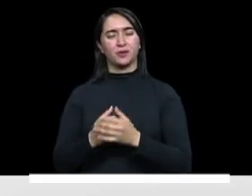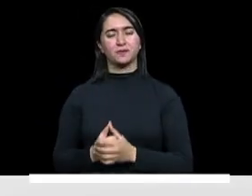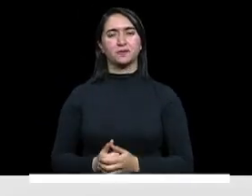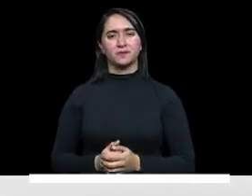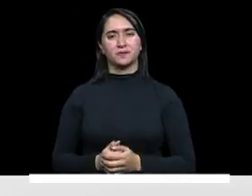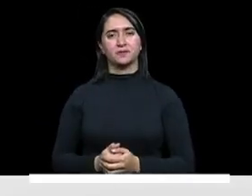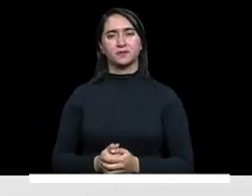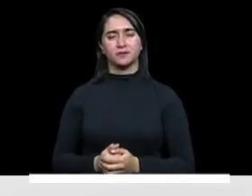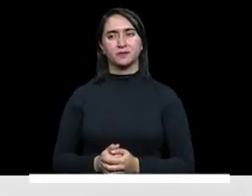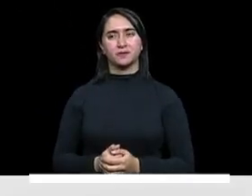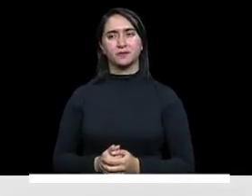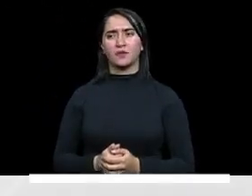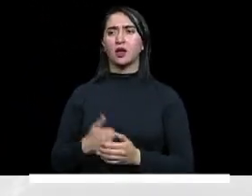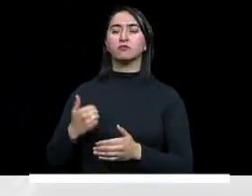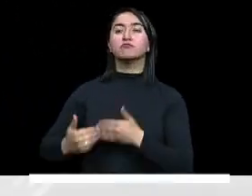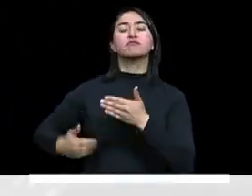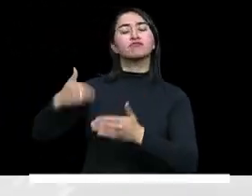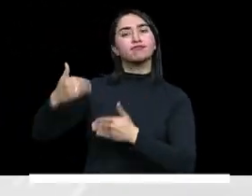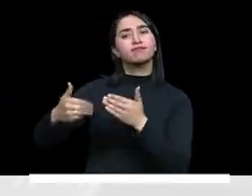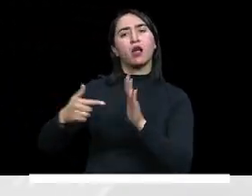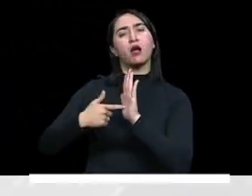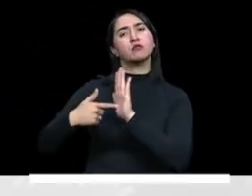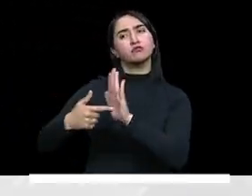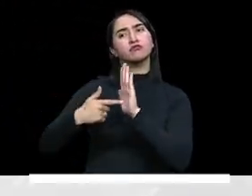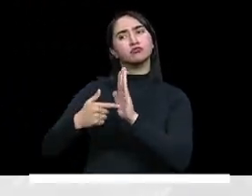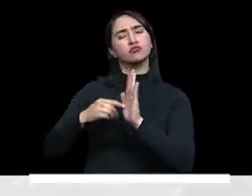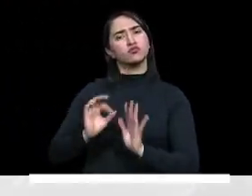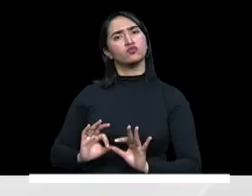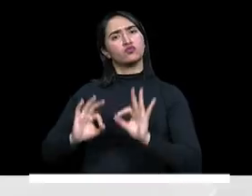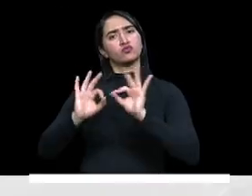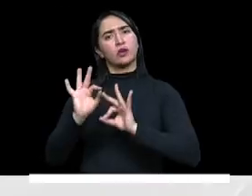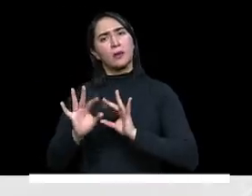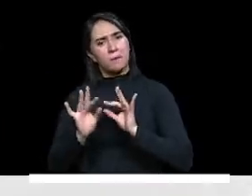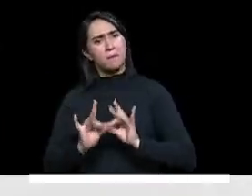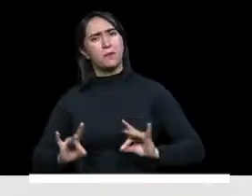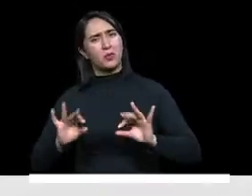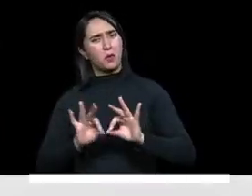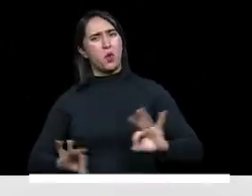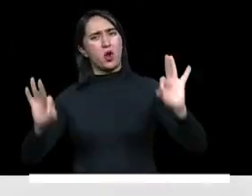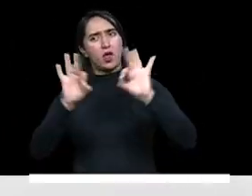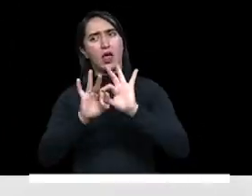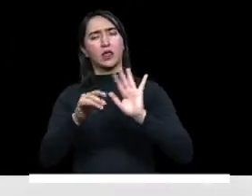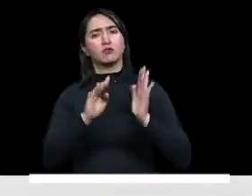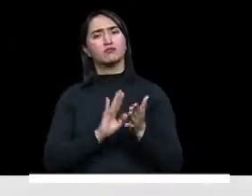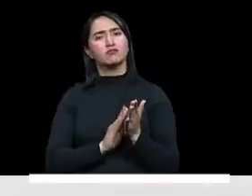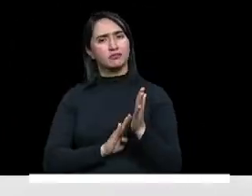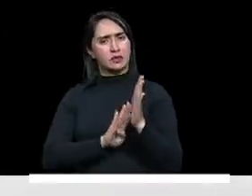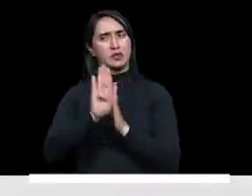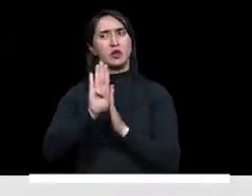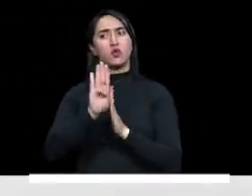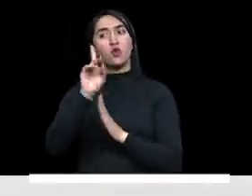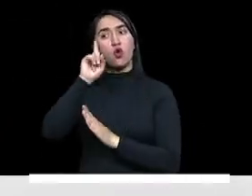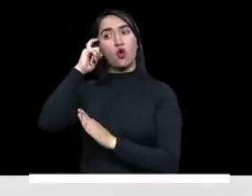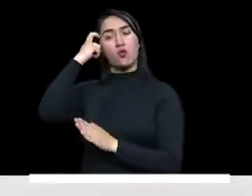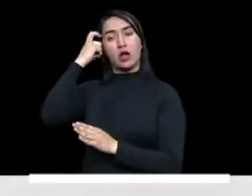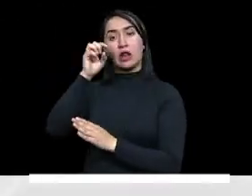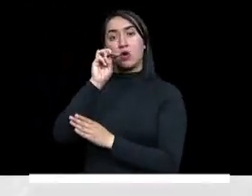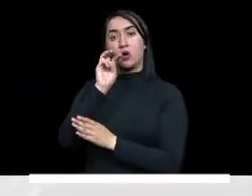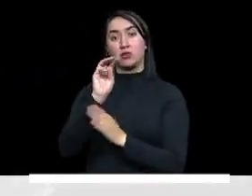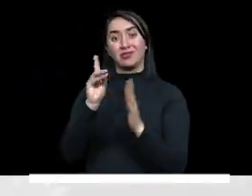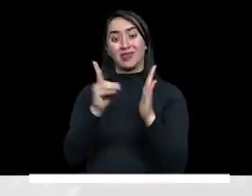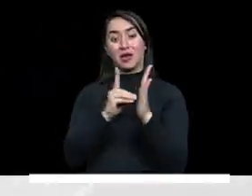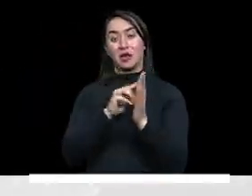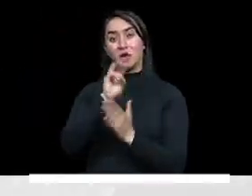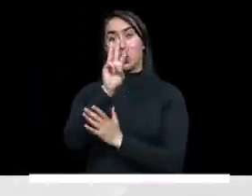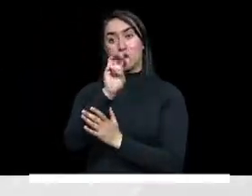Este es un proceso que tiene un tiempo significativo de desarrollo. El gobierno nacional expidió el decreto 870